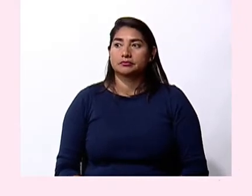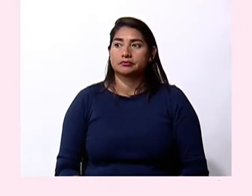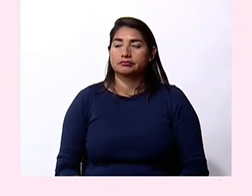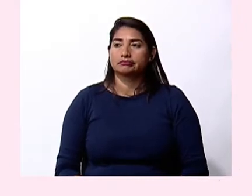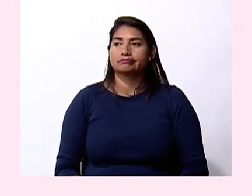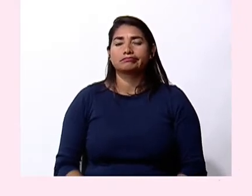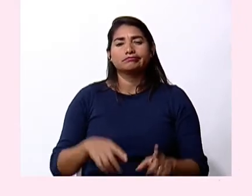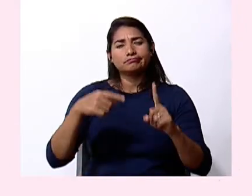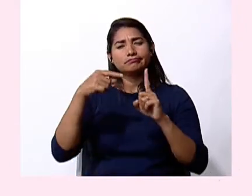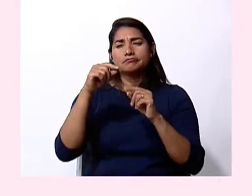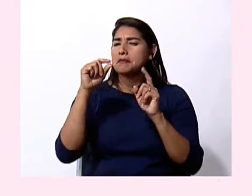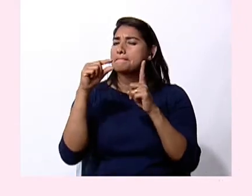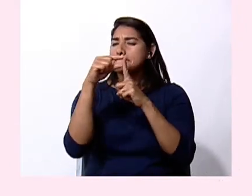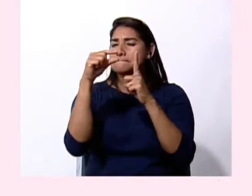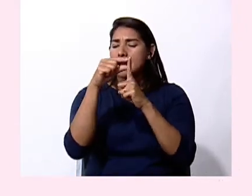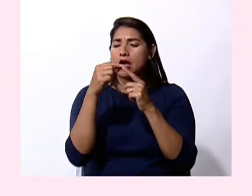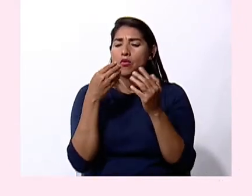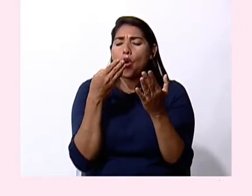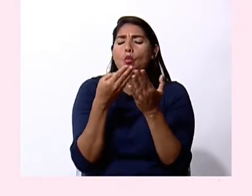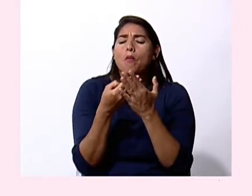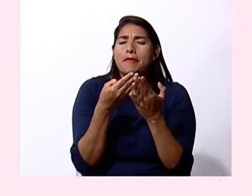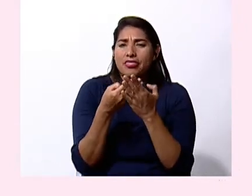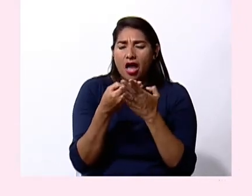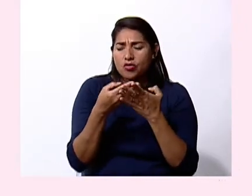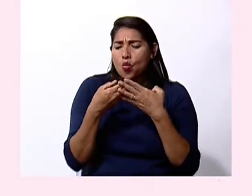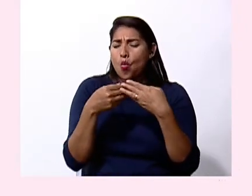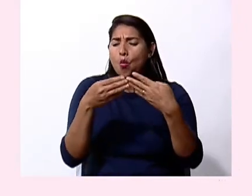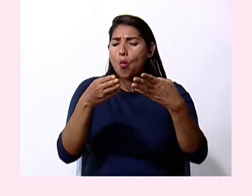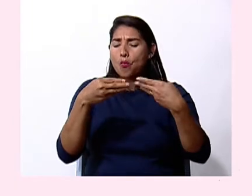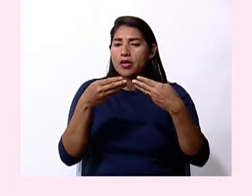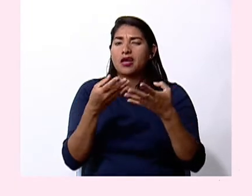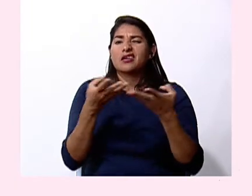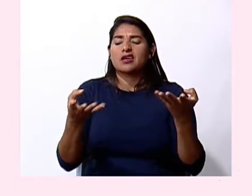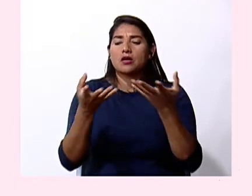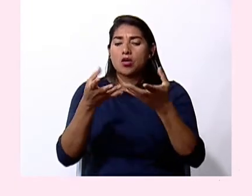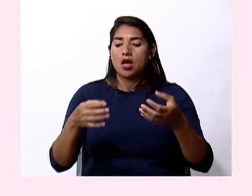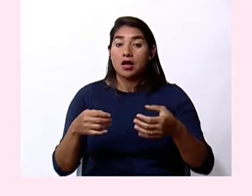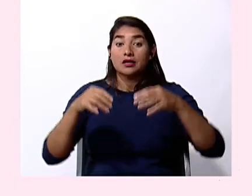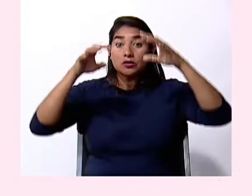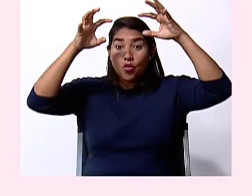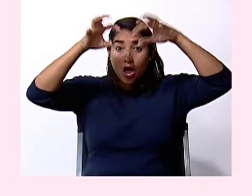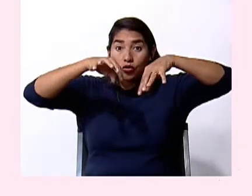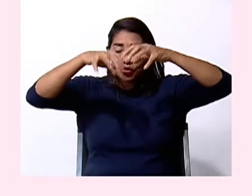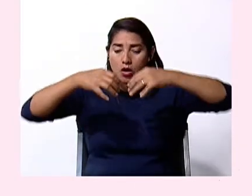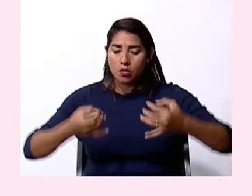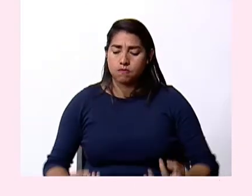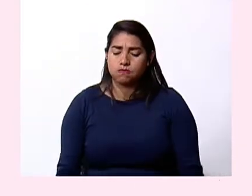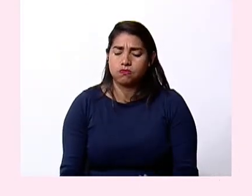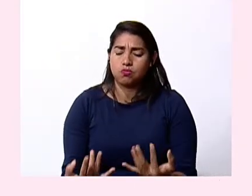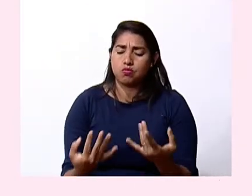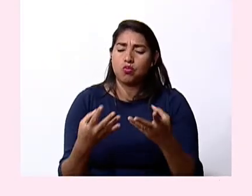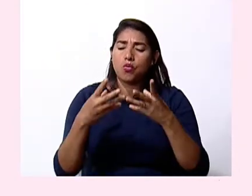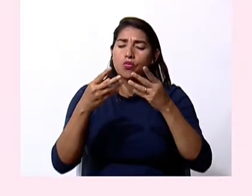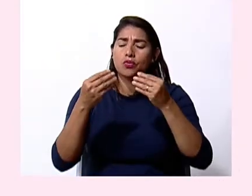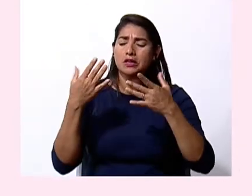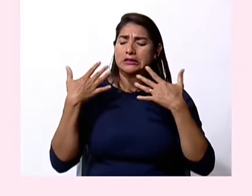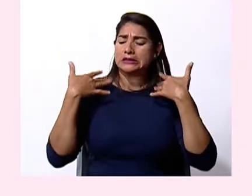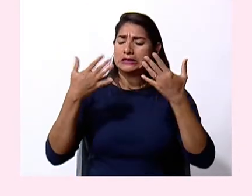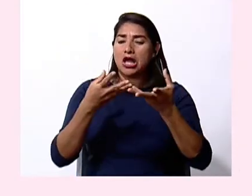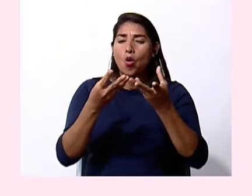La humedad. La humedad es la cantidad de vapor de agua que tiene la atmósfera.